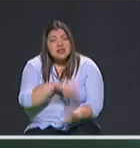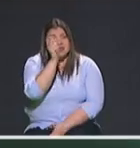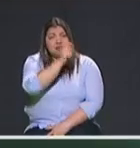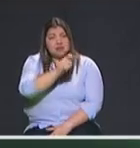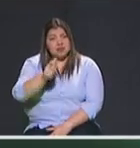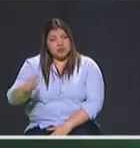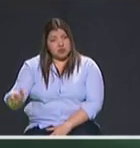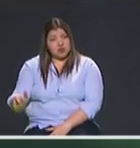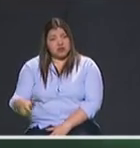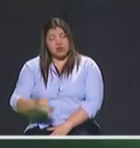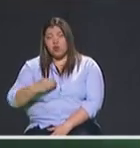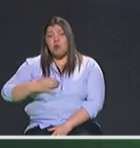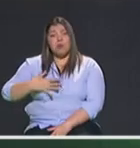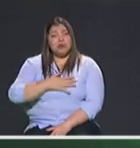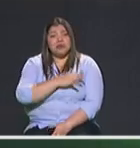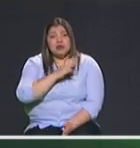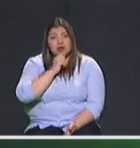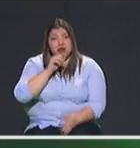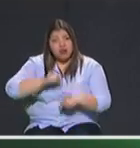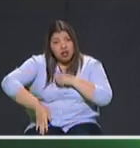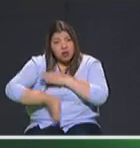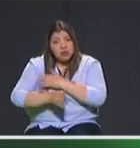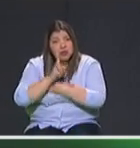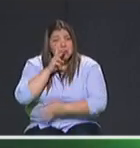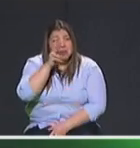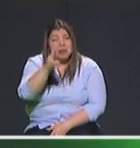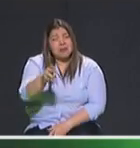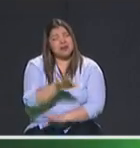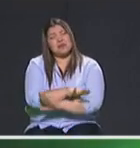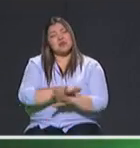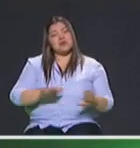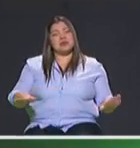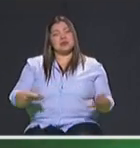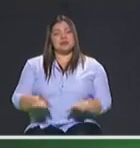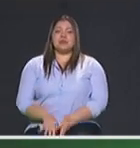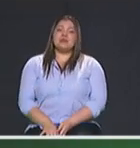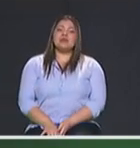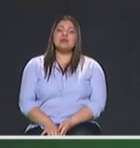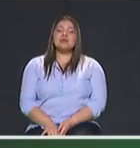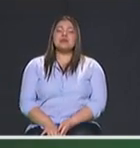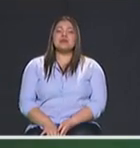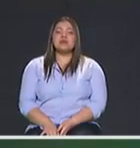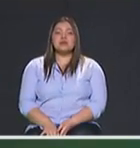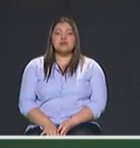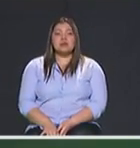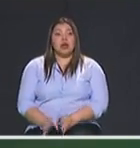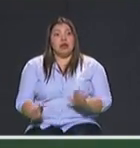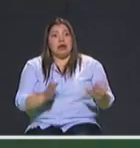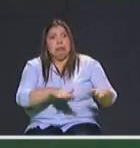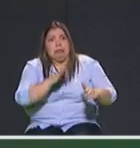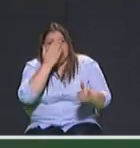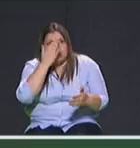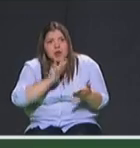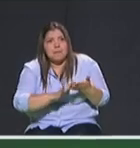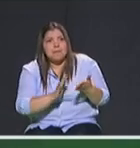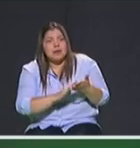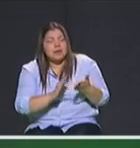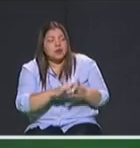oportunidades, eso no puede seguir. Muchas gracias, candidato. El turno ahora entonces para Jesús Aníbal. Ay, discúlpeme, qué pena, Mónica.